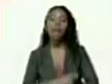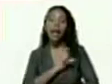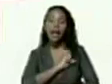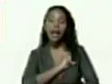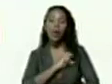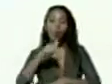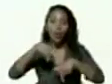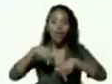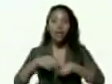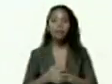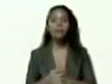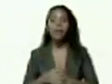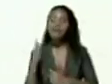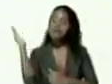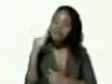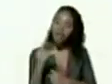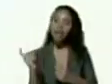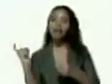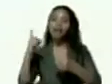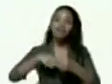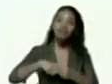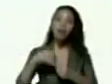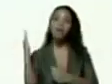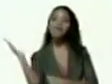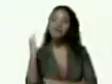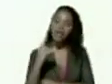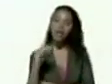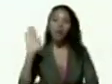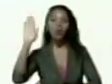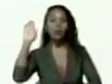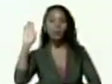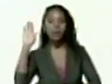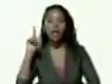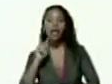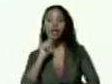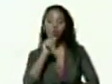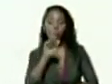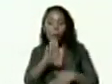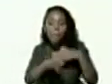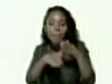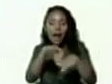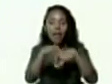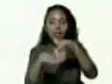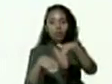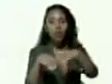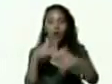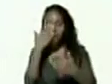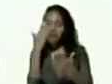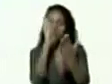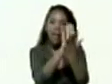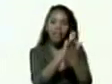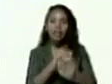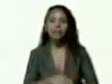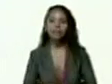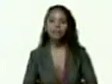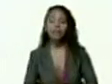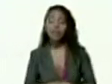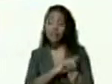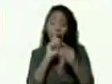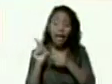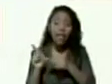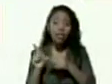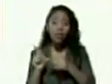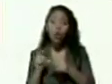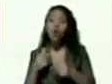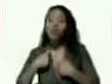vengan a incorporarse vengan a juramentarse y a dar su paso al frente y para eso le